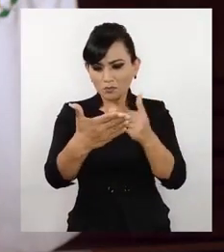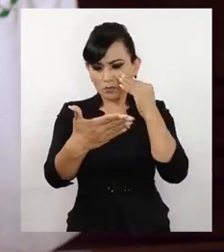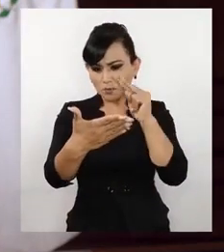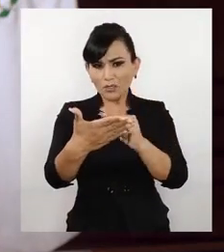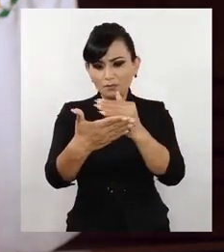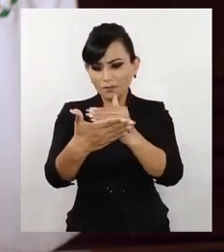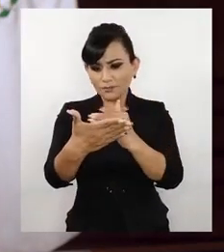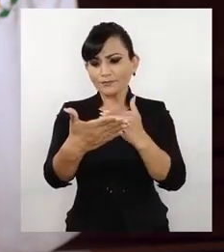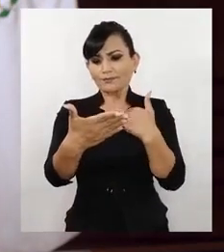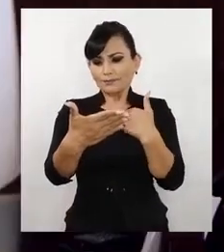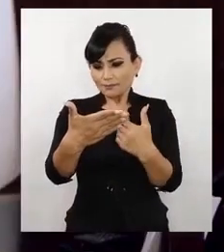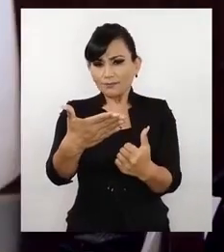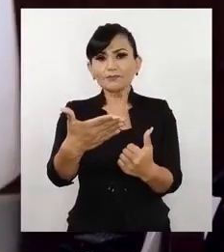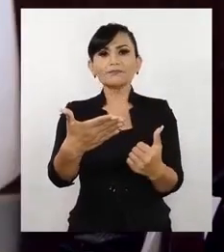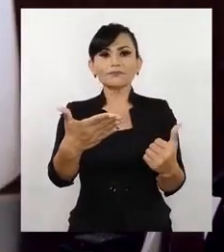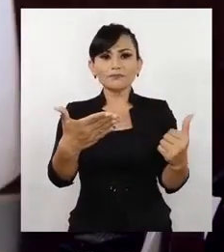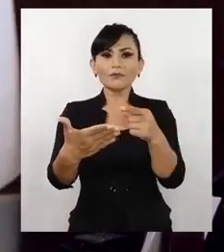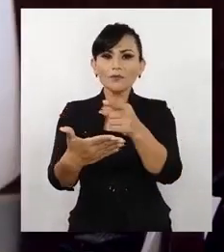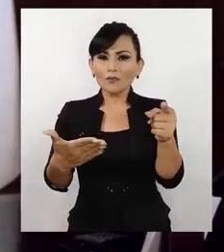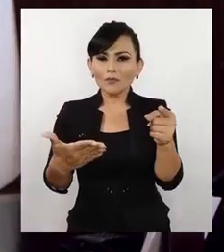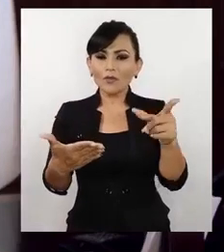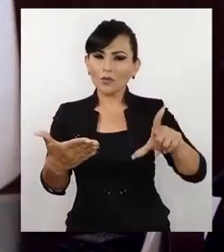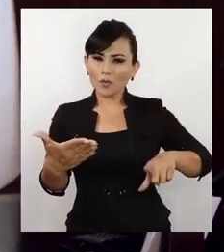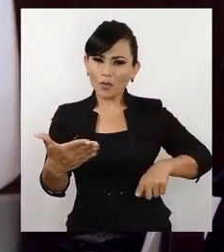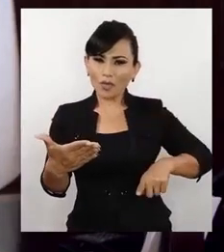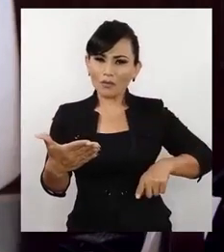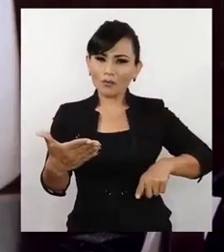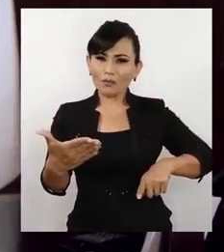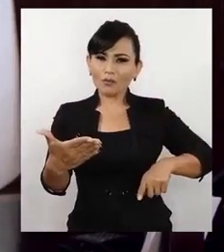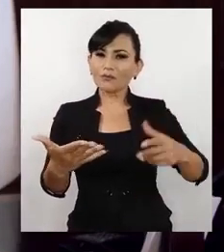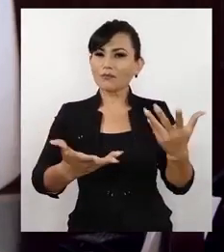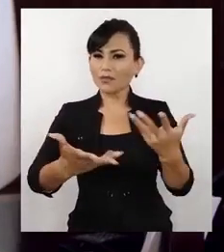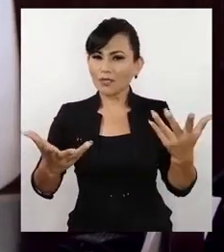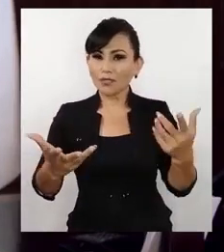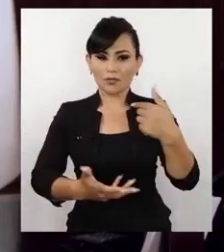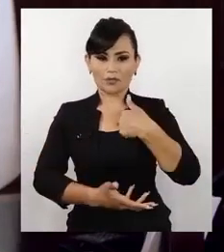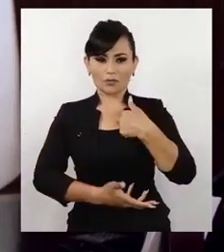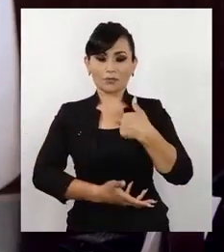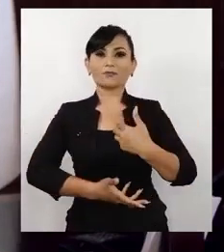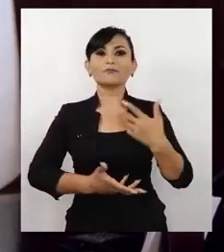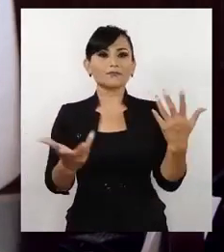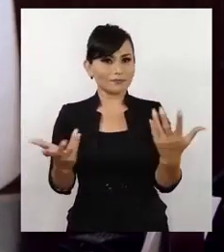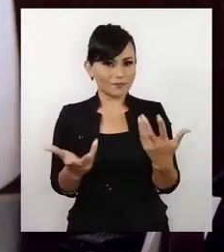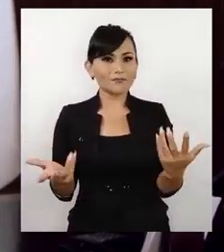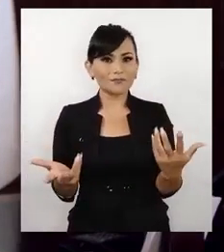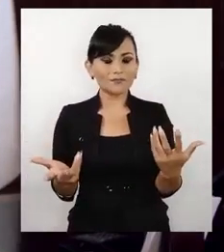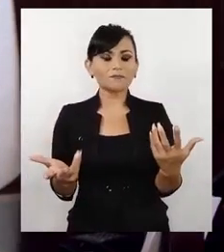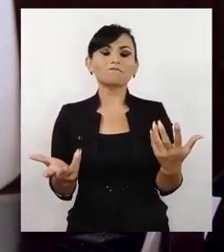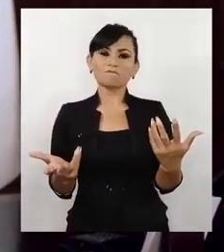Somos Más. Por medio de esta estrategia tendrás muy claro qué le toca al gobierno